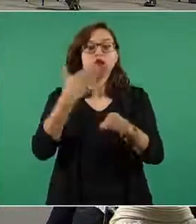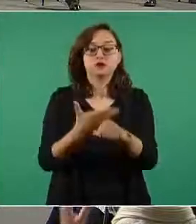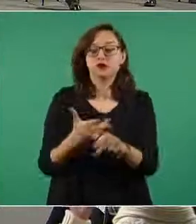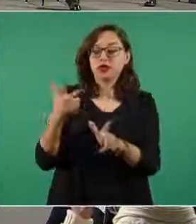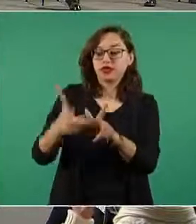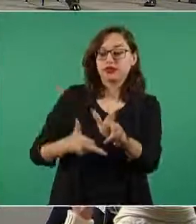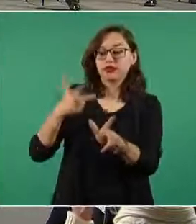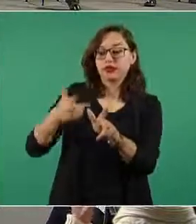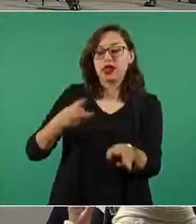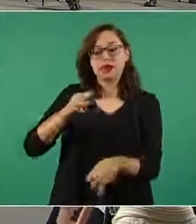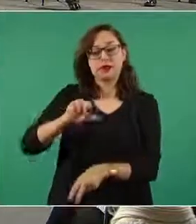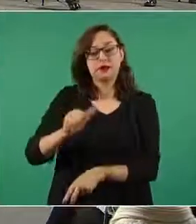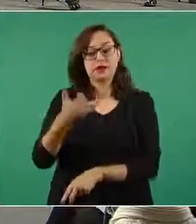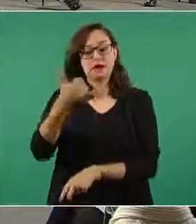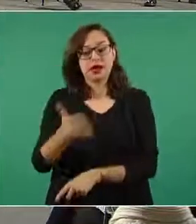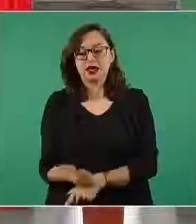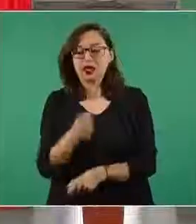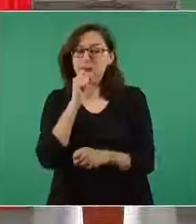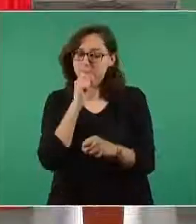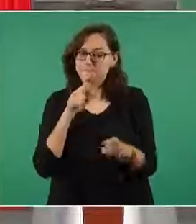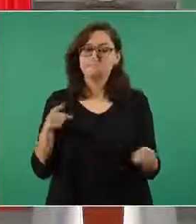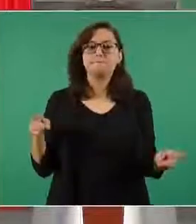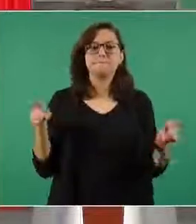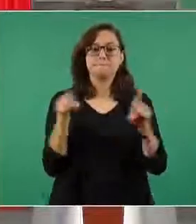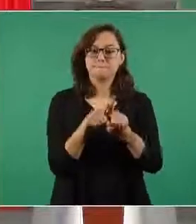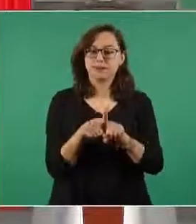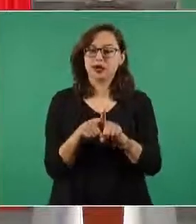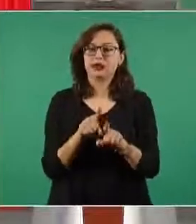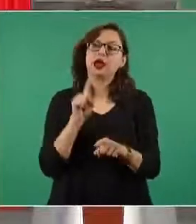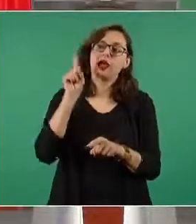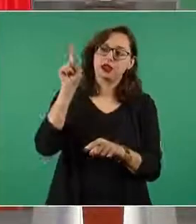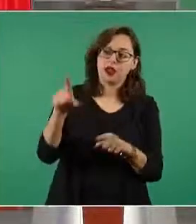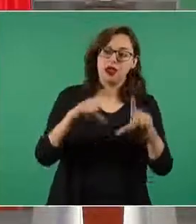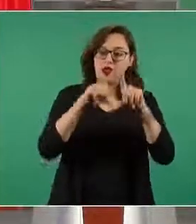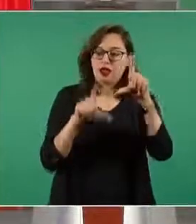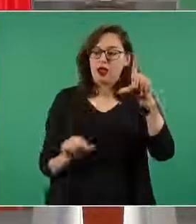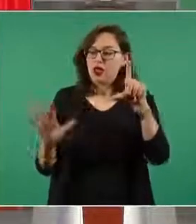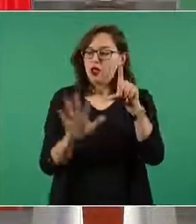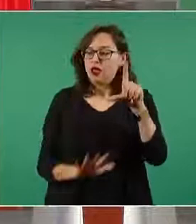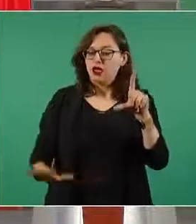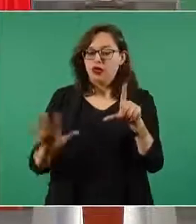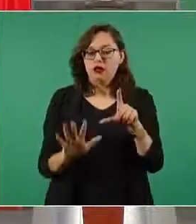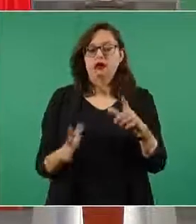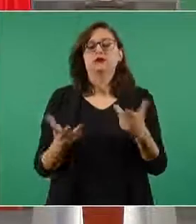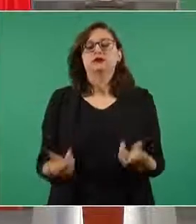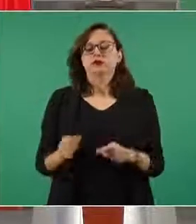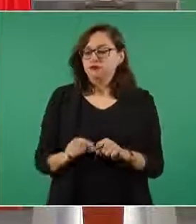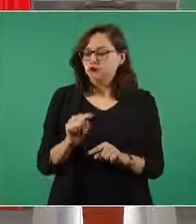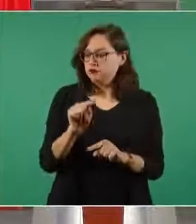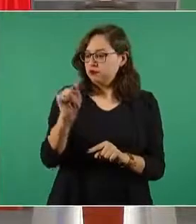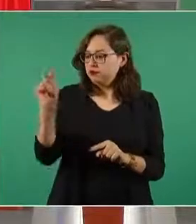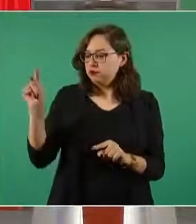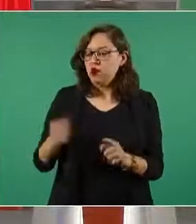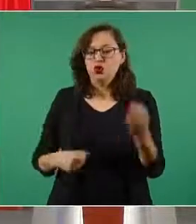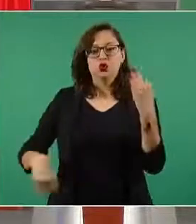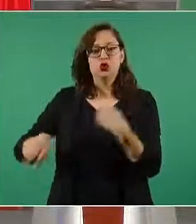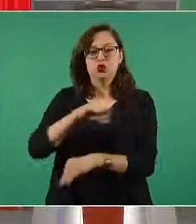mil 500 kilómetros el Tren Maya con todas las estaciones también con zonas de reserva